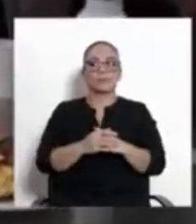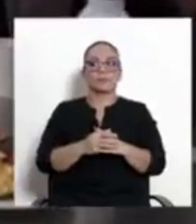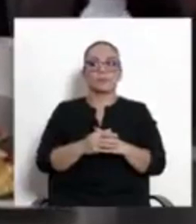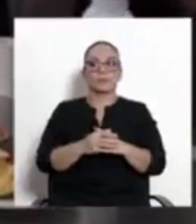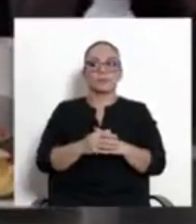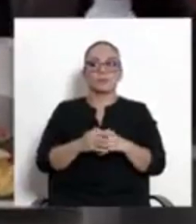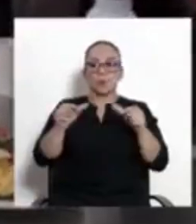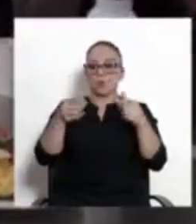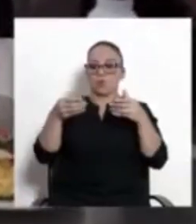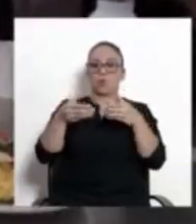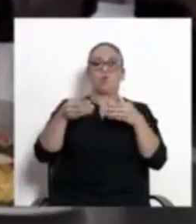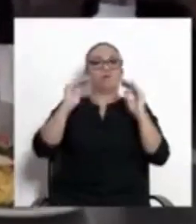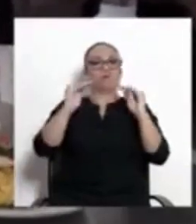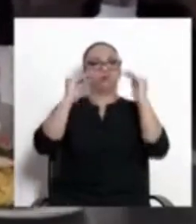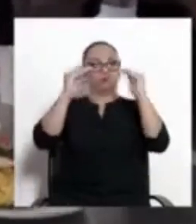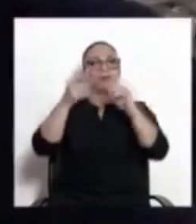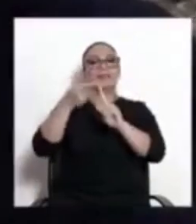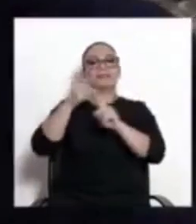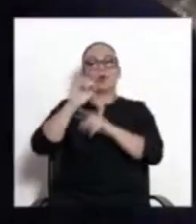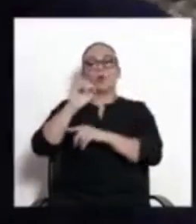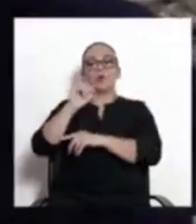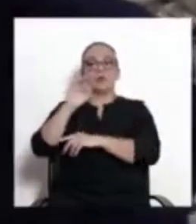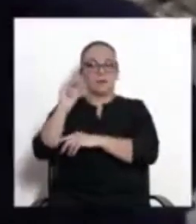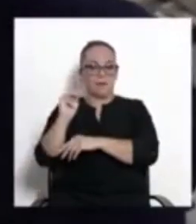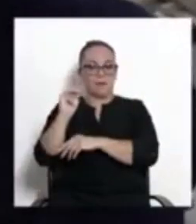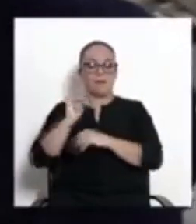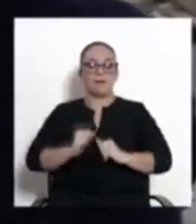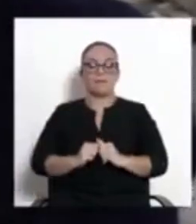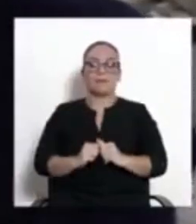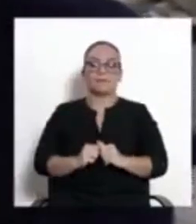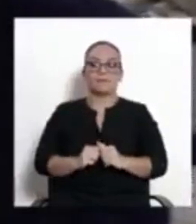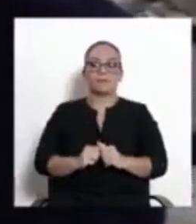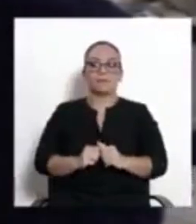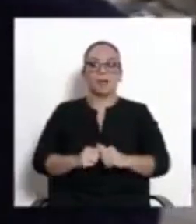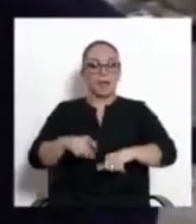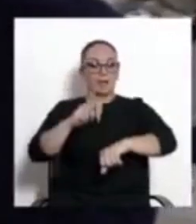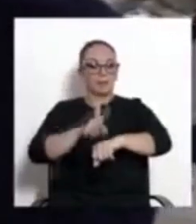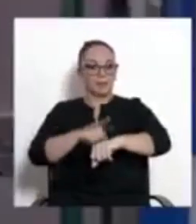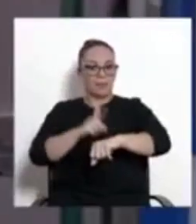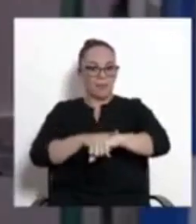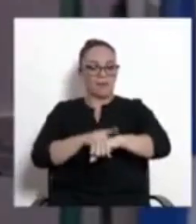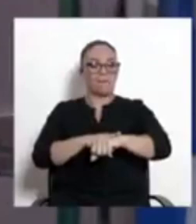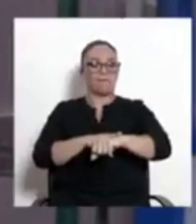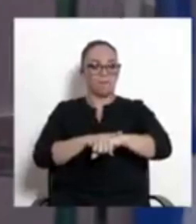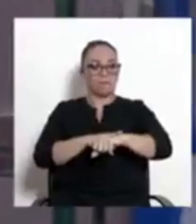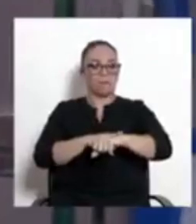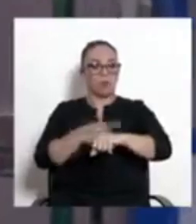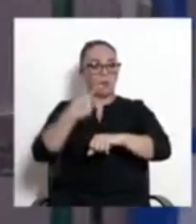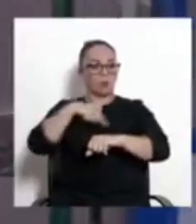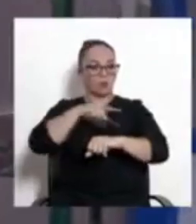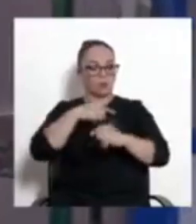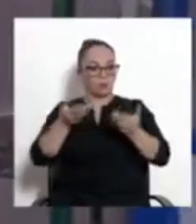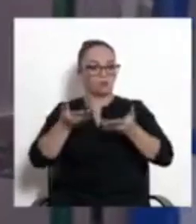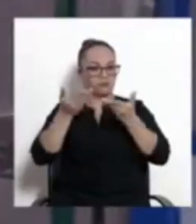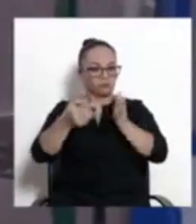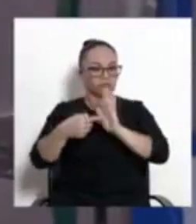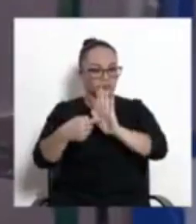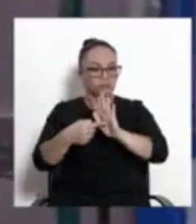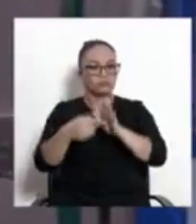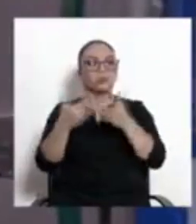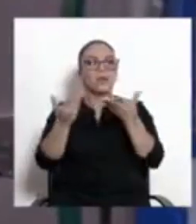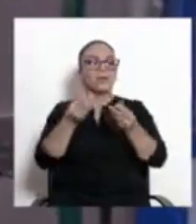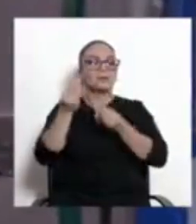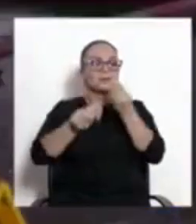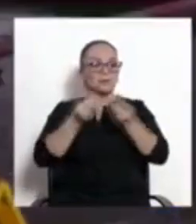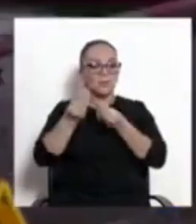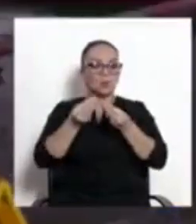alto nivel de la OIM, en donde apartamos el tiempo para poderles mostrar y hacer un recorrido sobre el manejo que se está